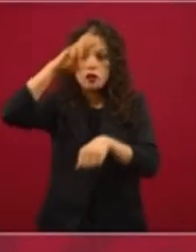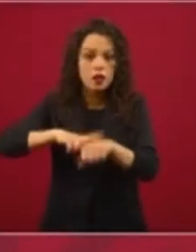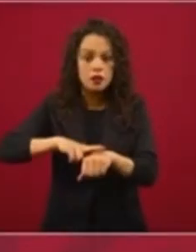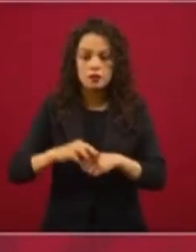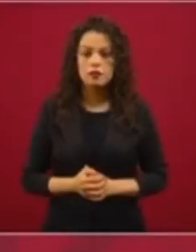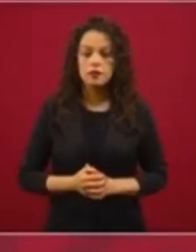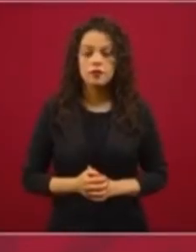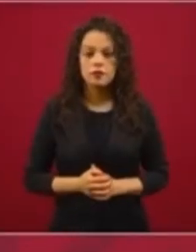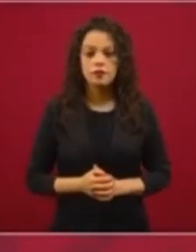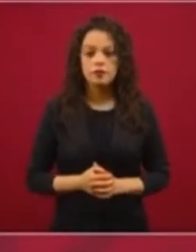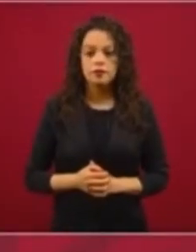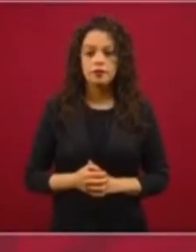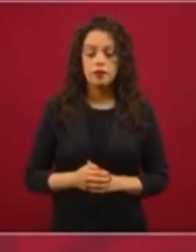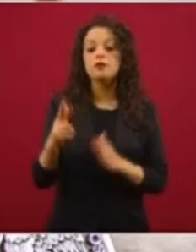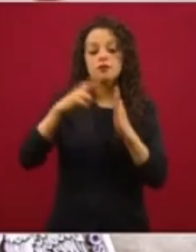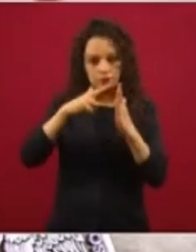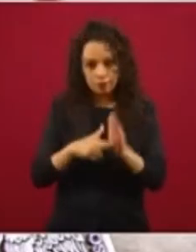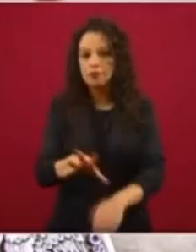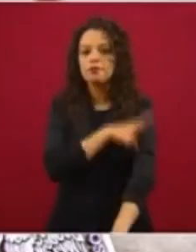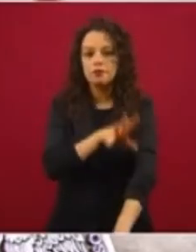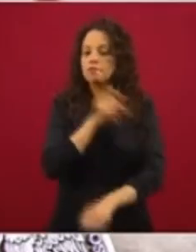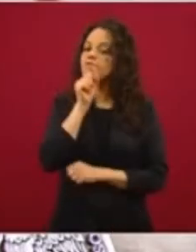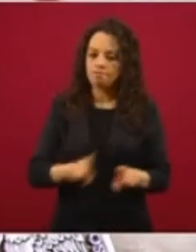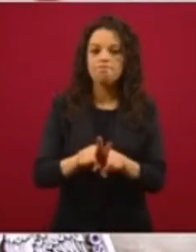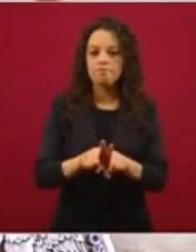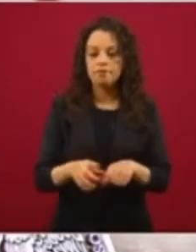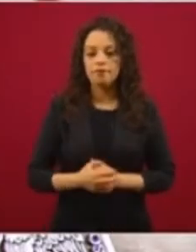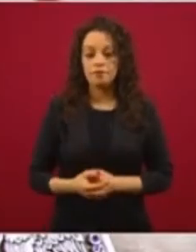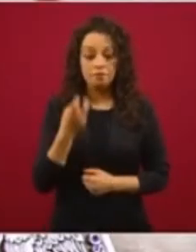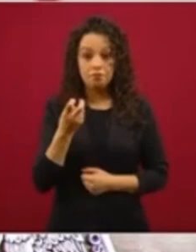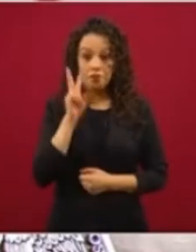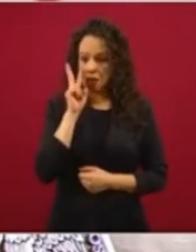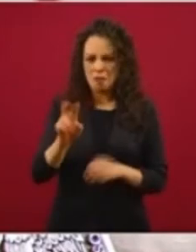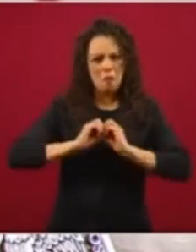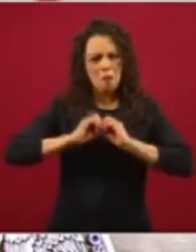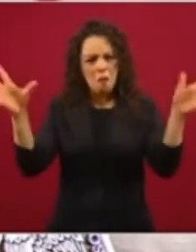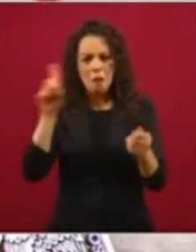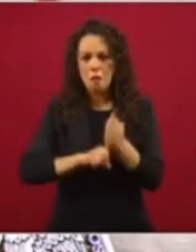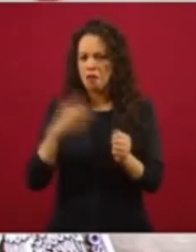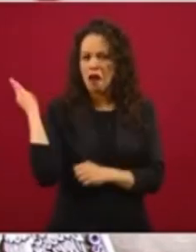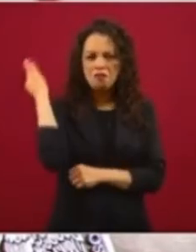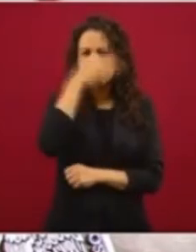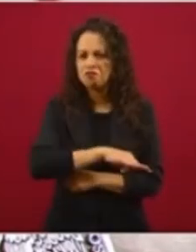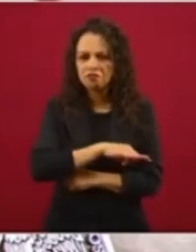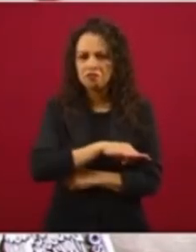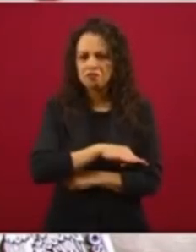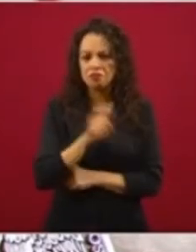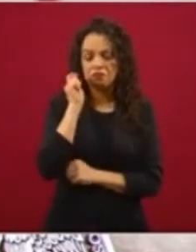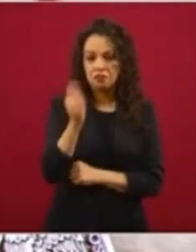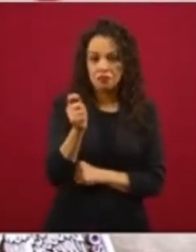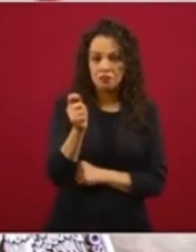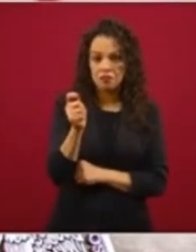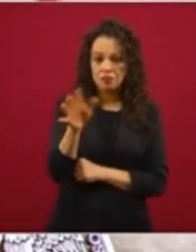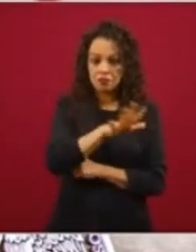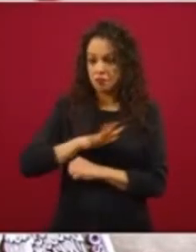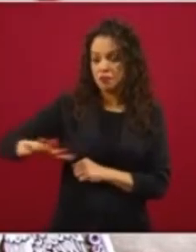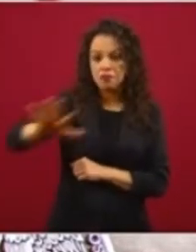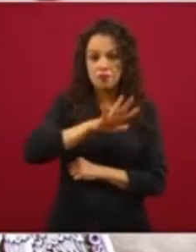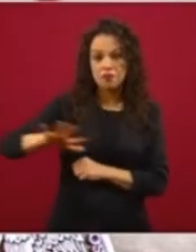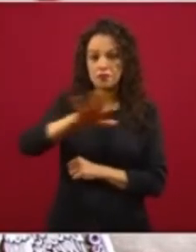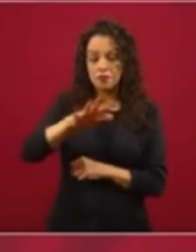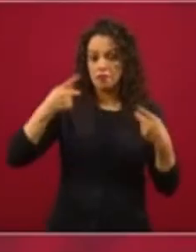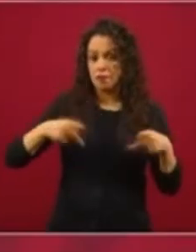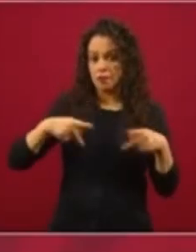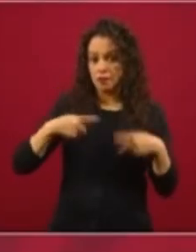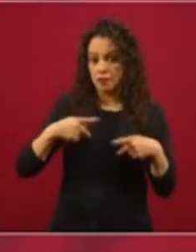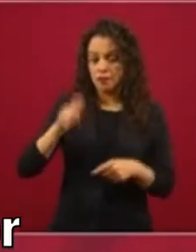y destacadamente empresas españolas. Entonces, a todas luces se trata de un fraude a la hacienda pública y se están preparando las